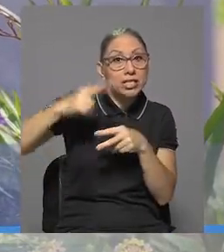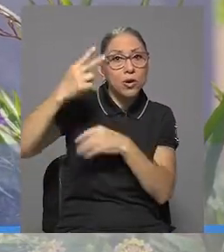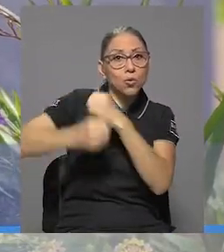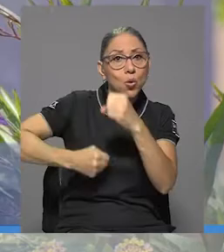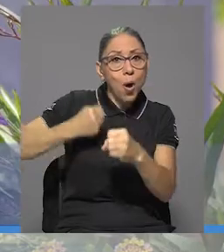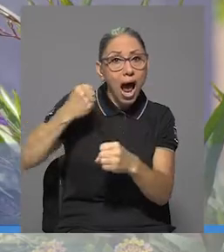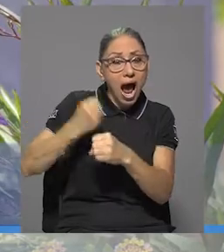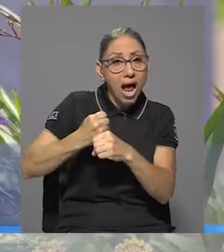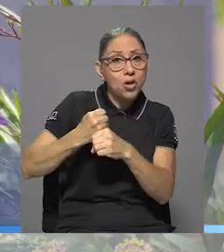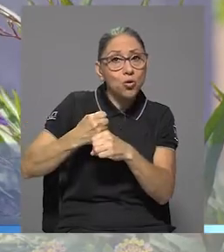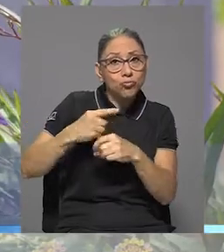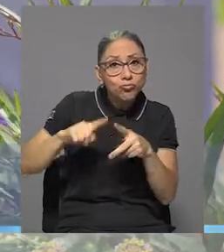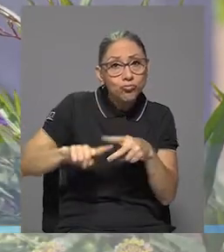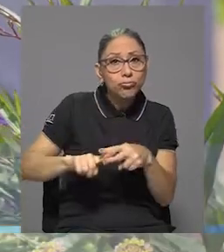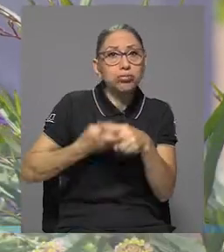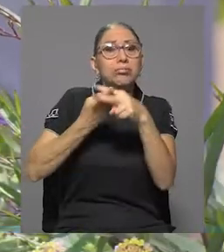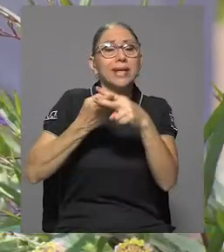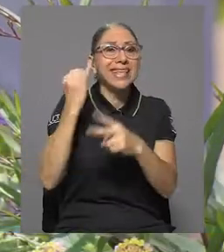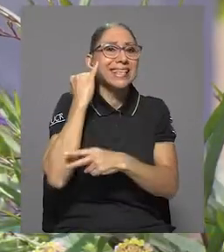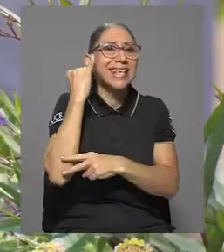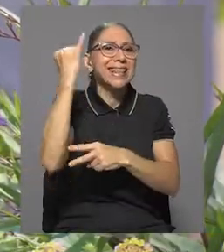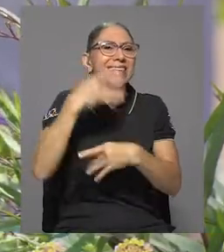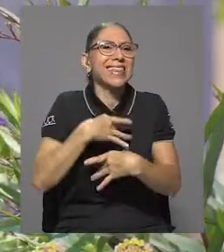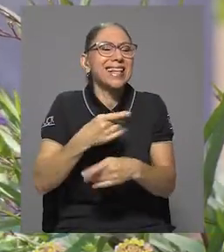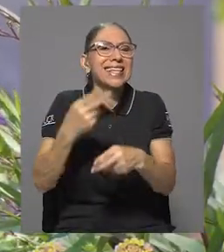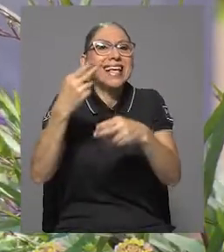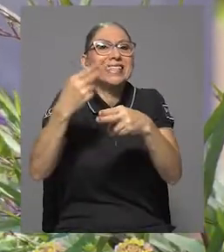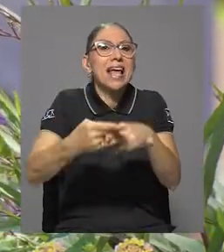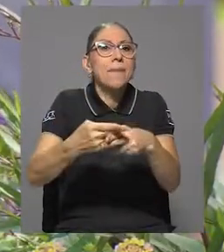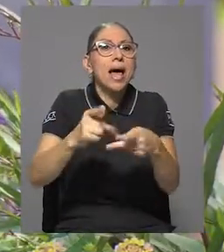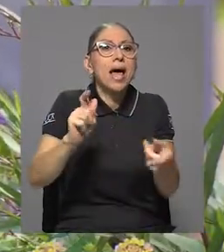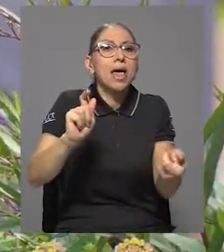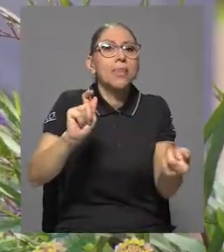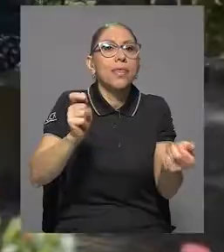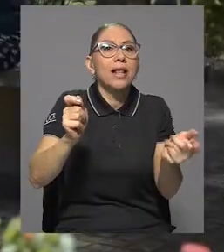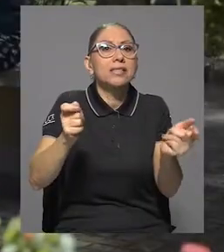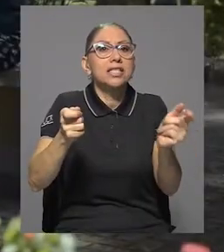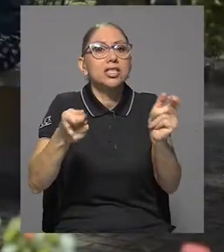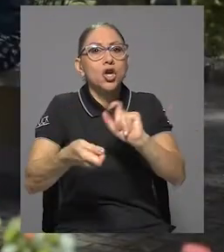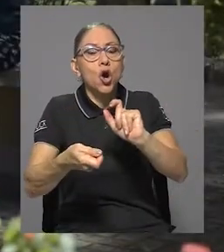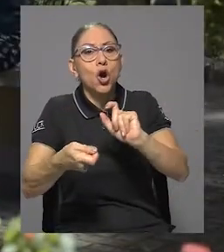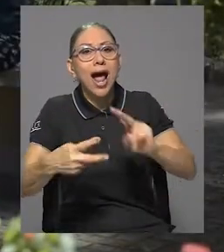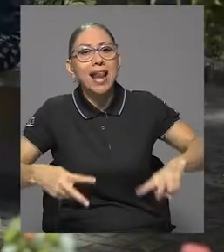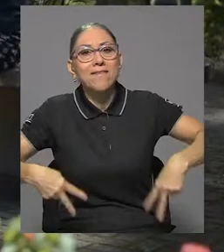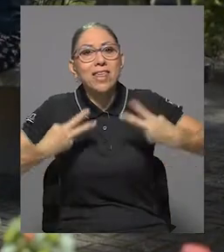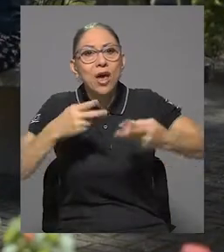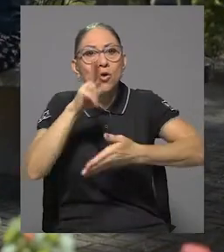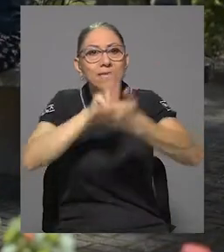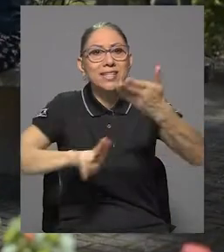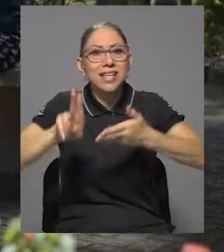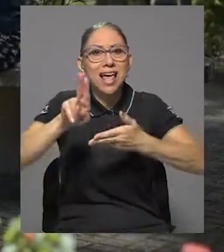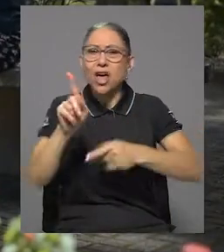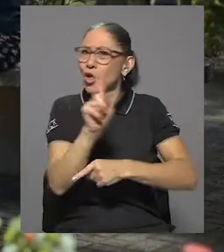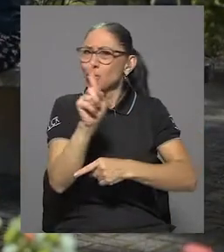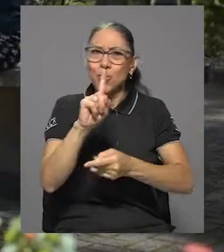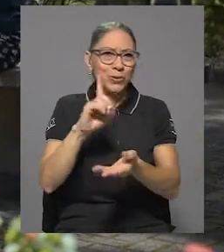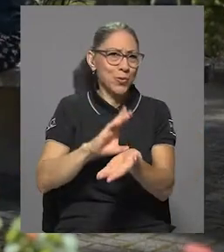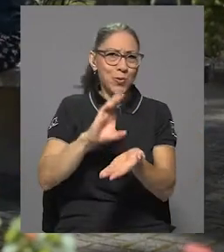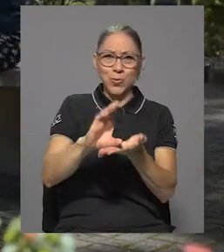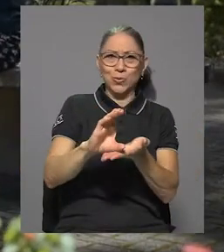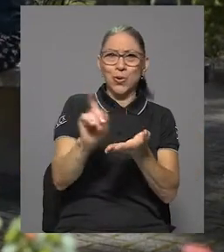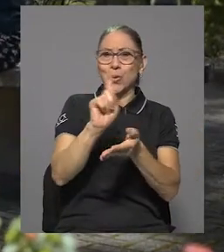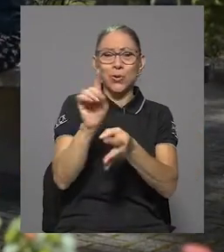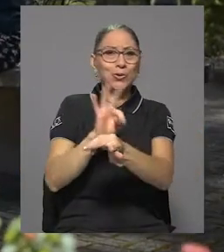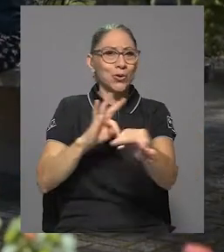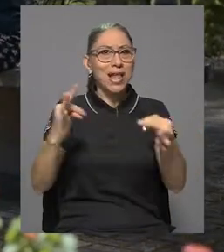en función por segundo año consecutivo una iniciativa muy interesante que se llama Transición a la Vida Universitaria. No estamos hablando de un curso